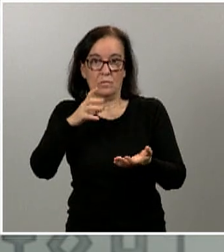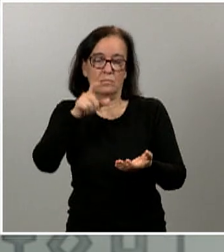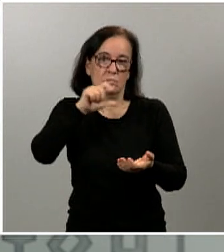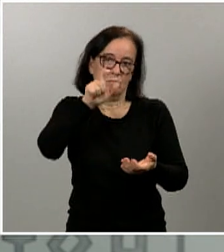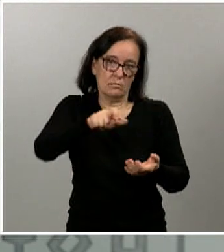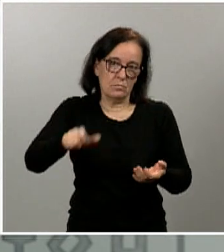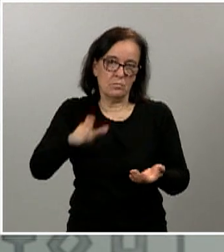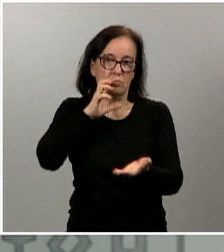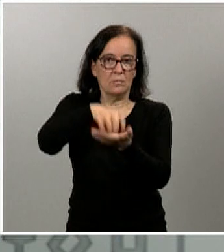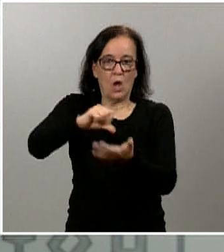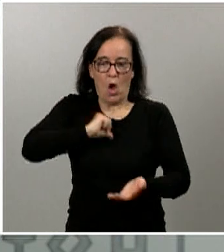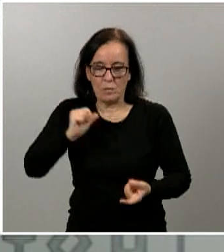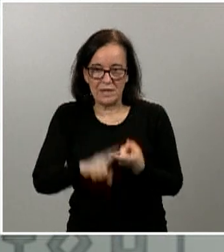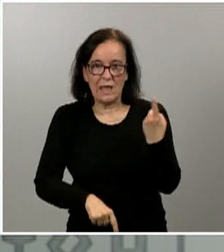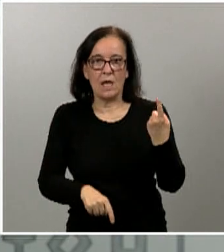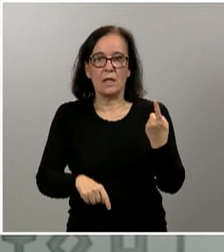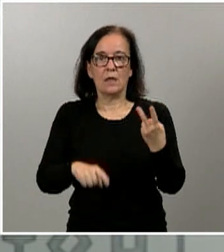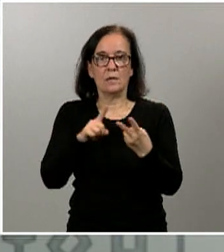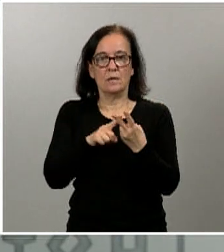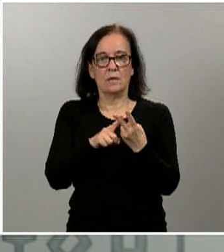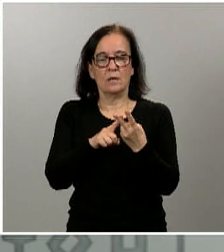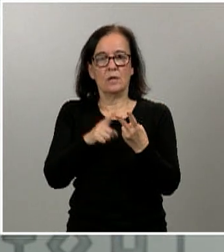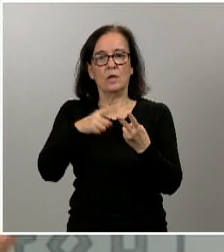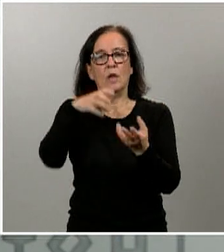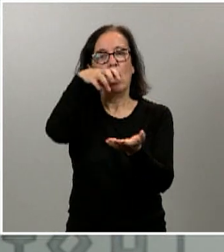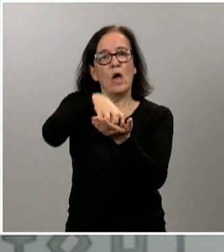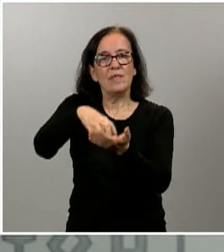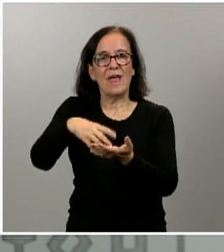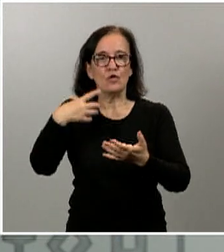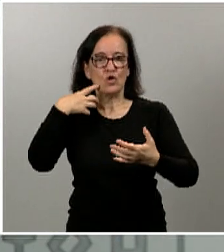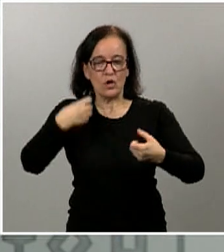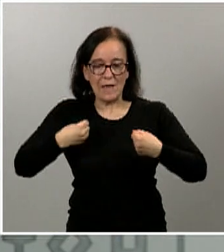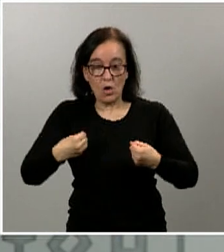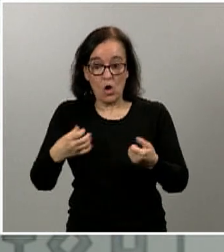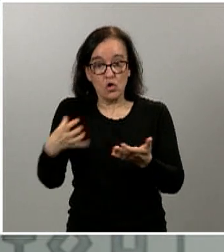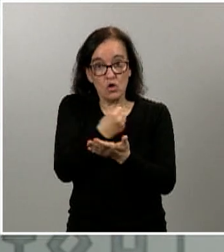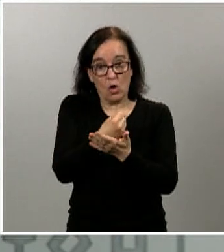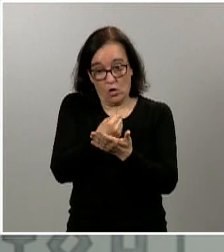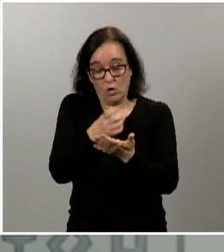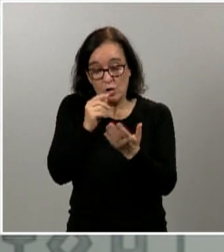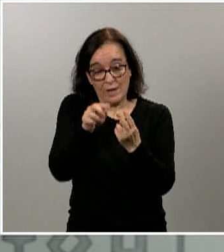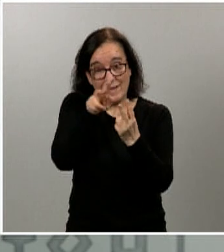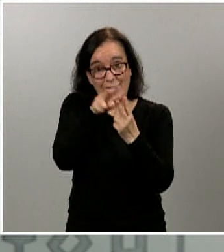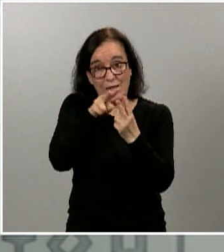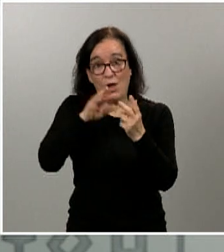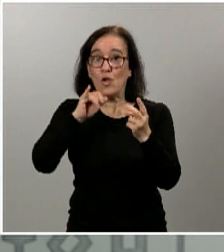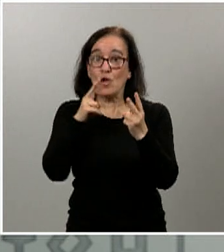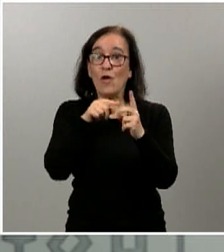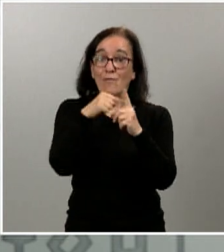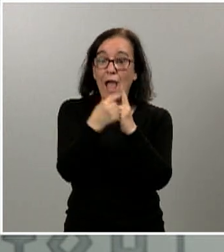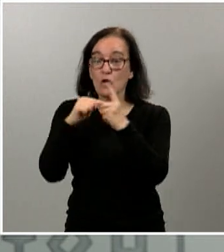hospitales, para los centros de salud, toda esa carga del sistema. Entonces, todos esos indicadores puestos